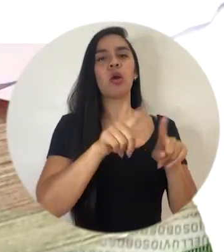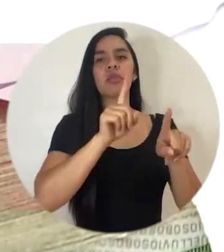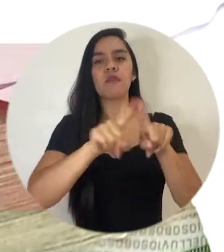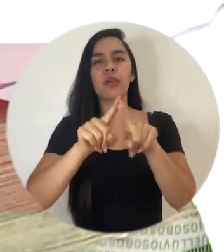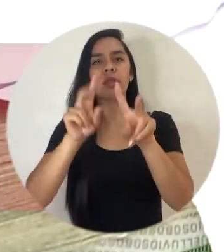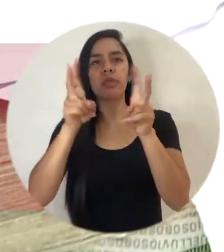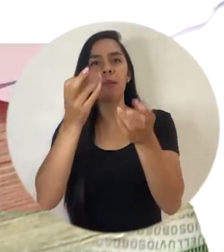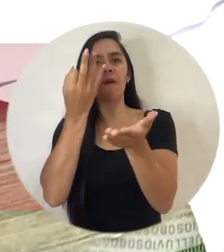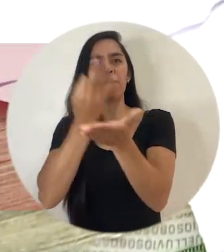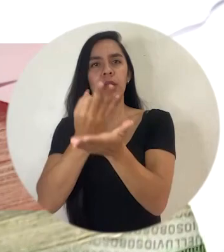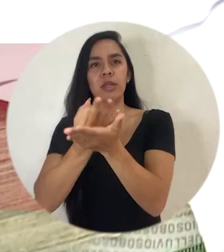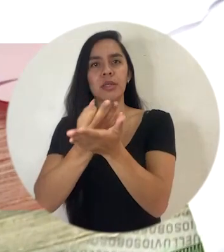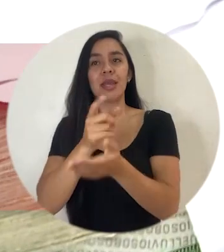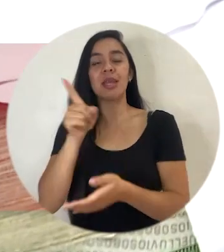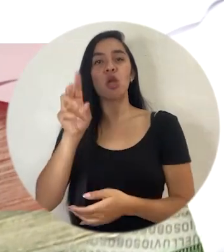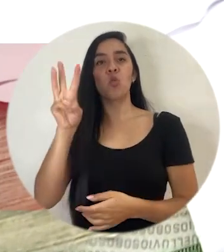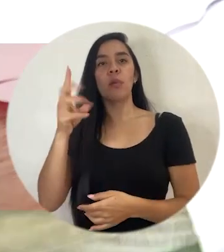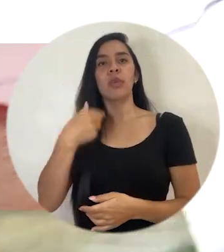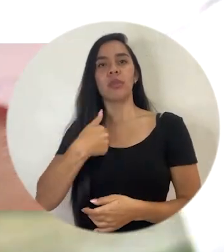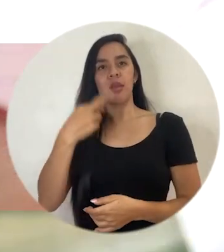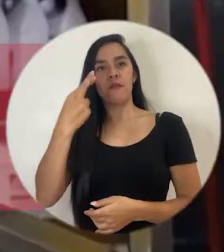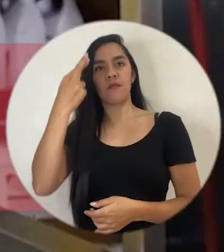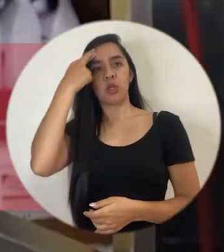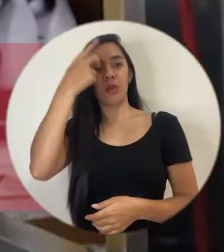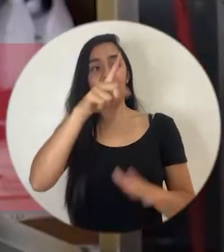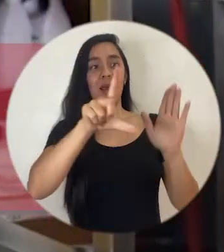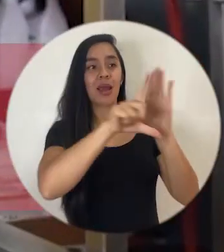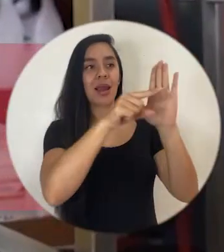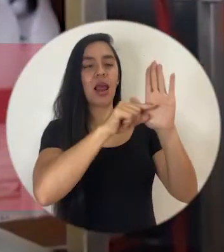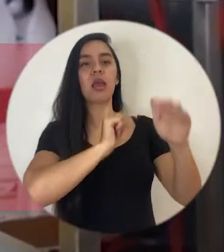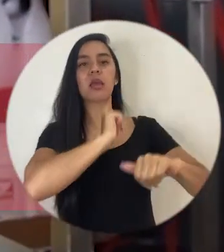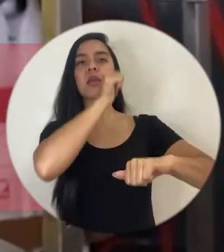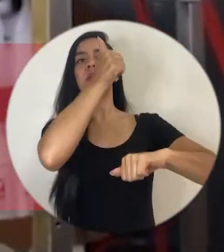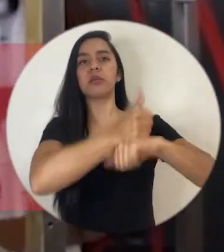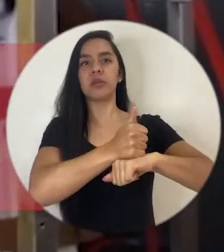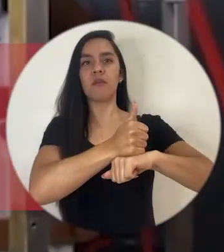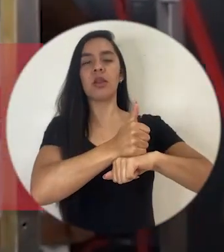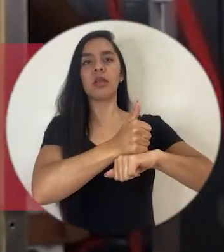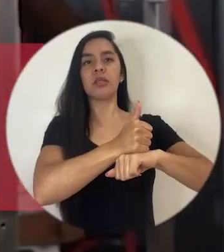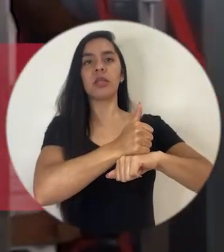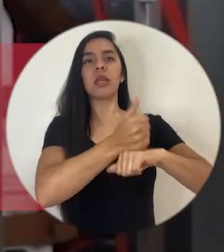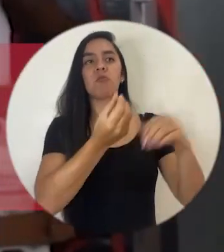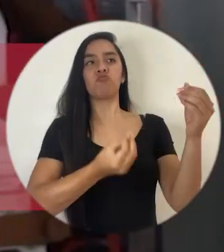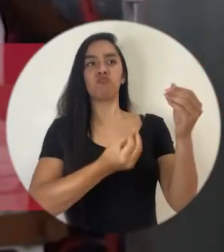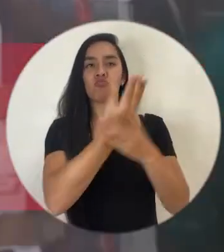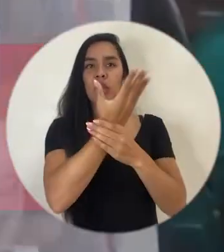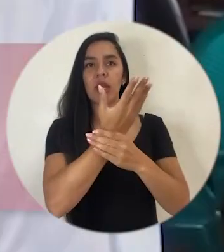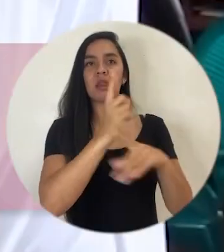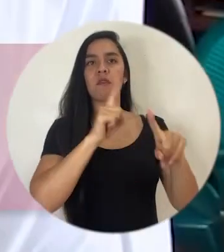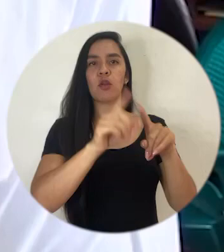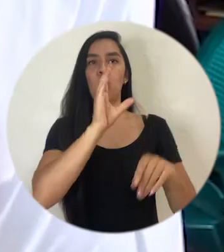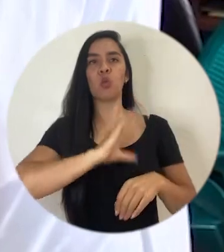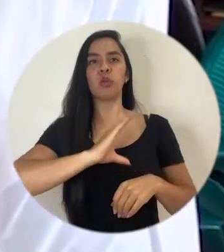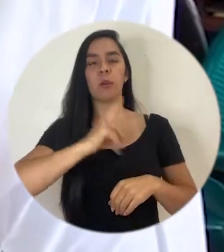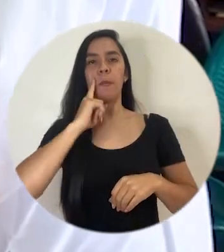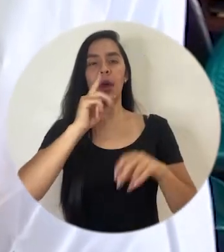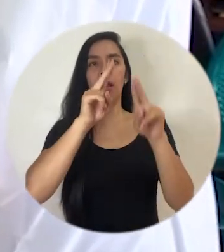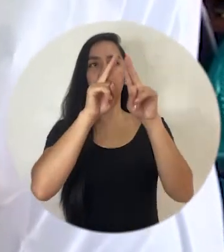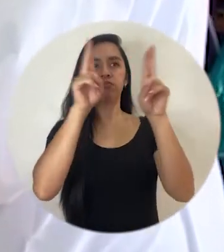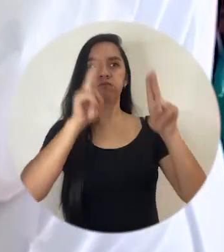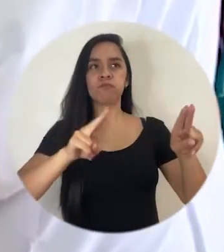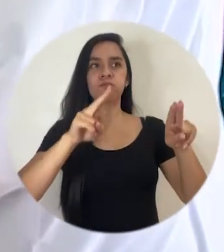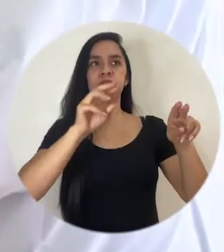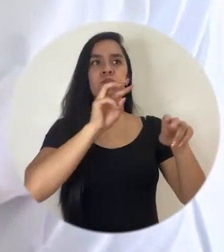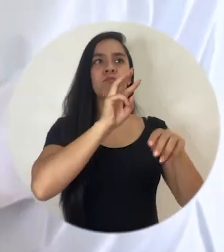eso Don Welber tiene mucha razón en cuanto a esta ley, establece, crea unas condiciones para una plataforma,